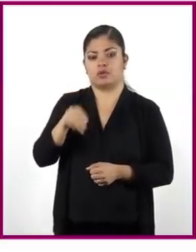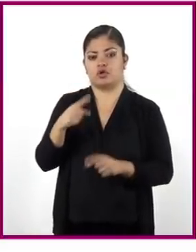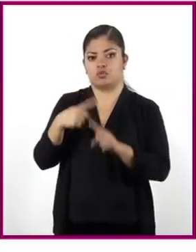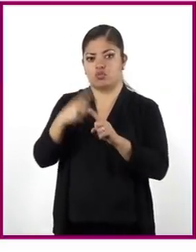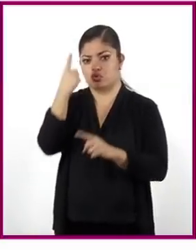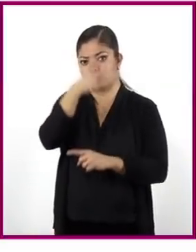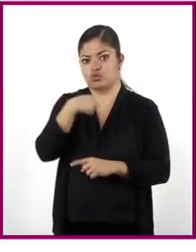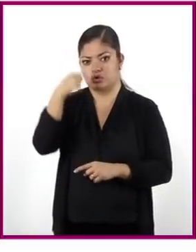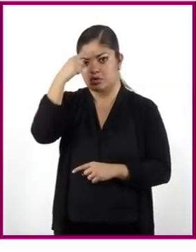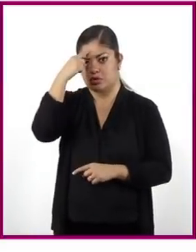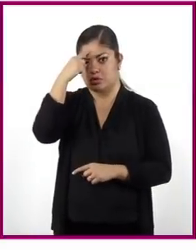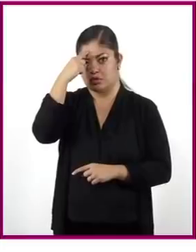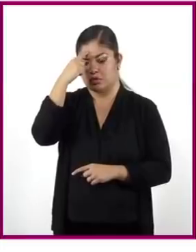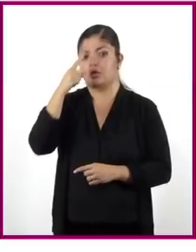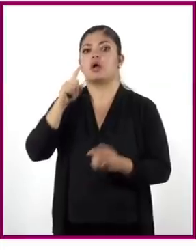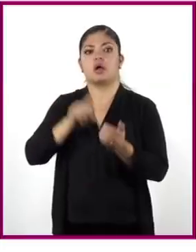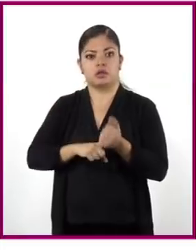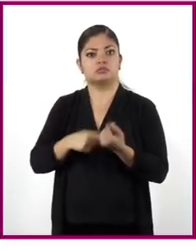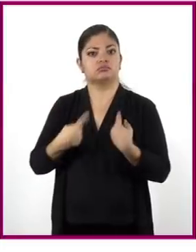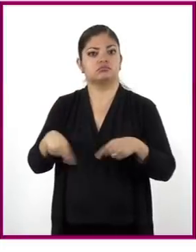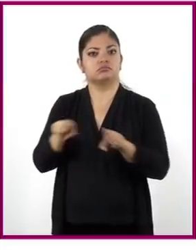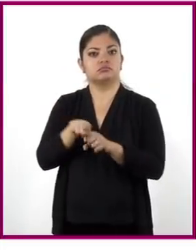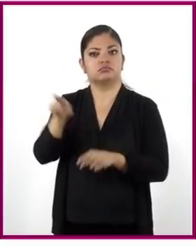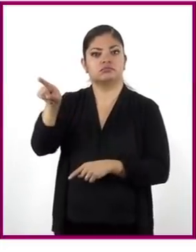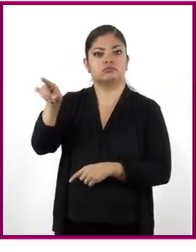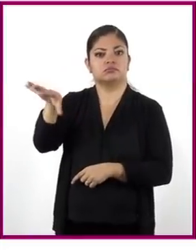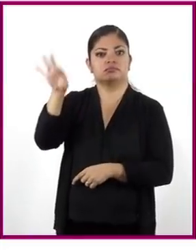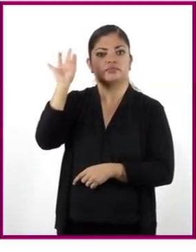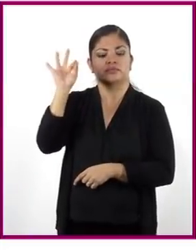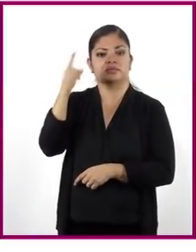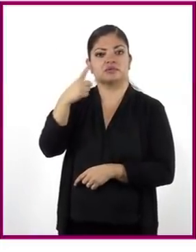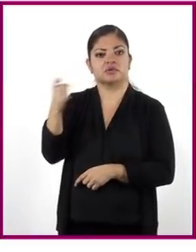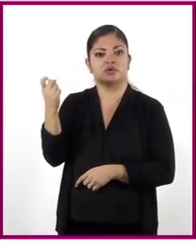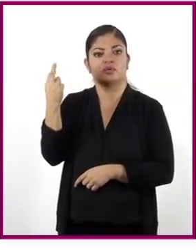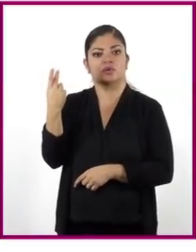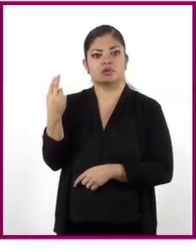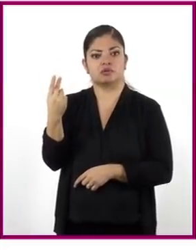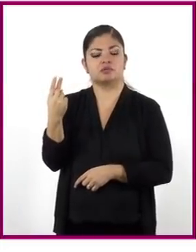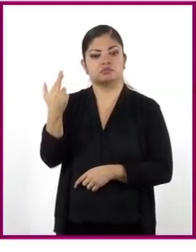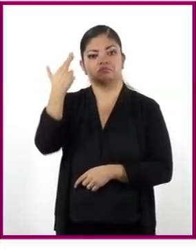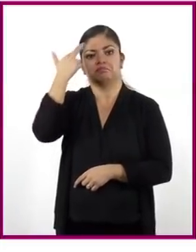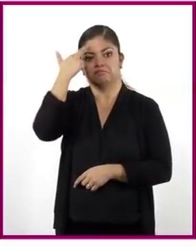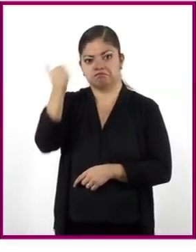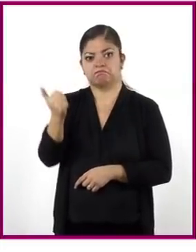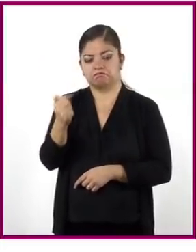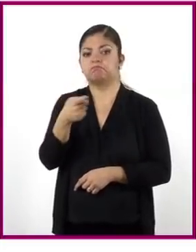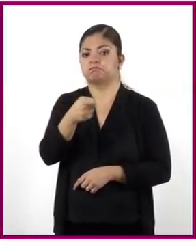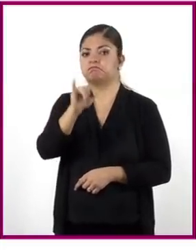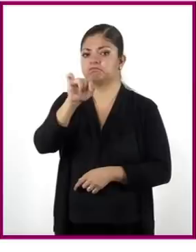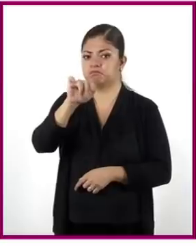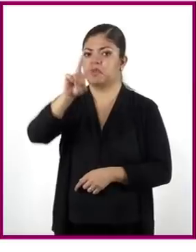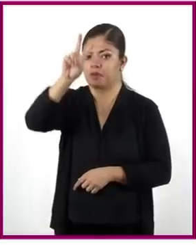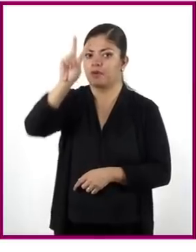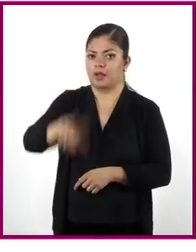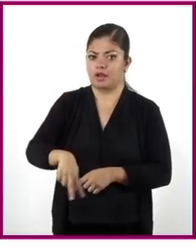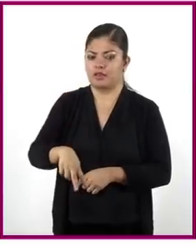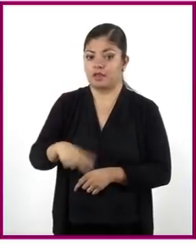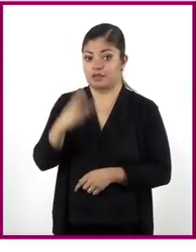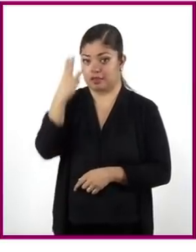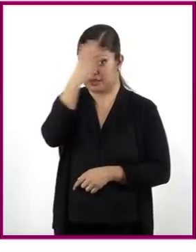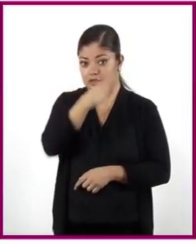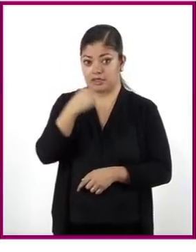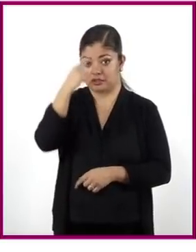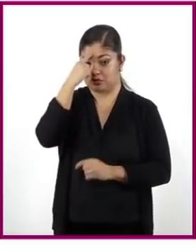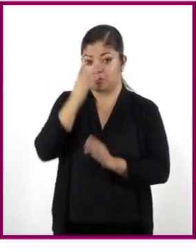hora, que es igual a nuestra constante de proporcionalidad. Son iguales. Entonces, es cierto que en 3